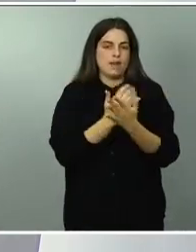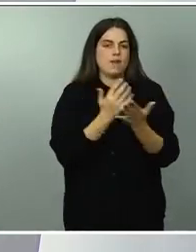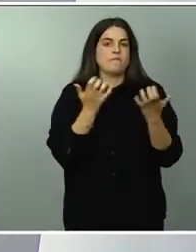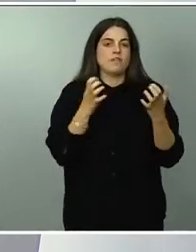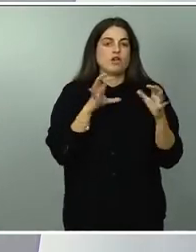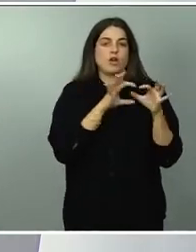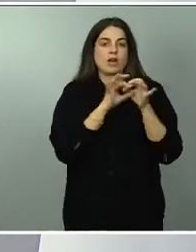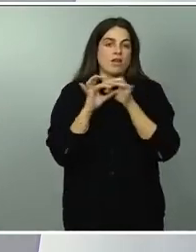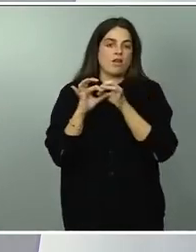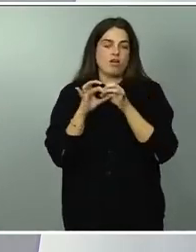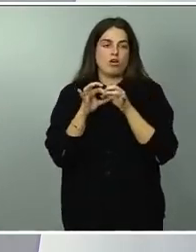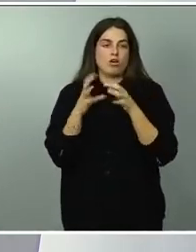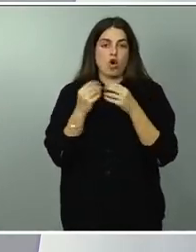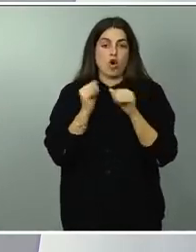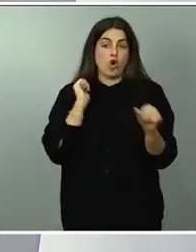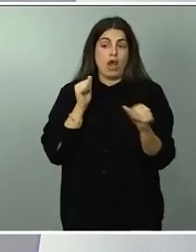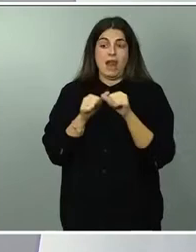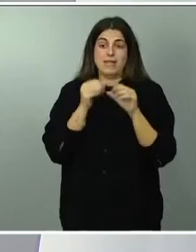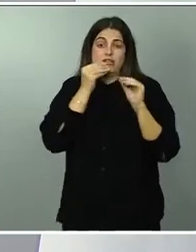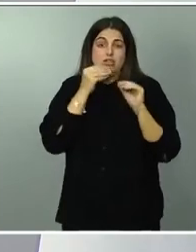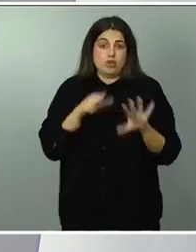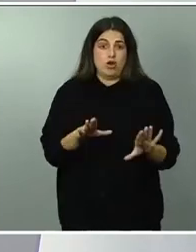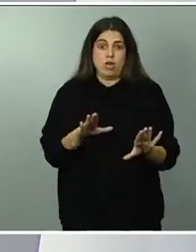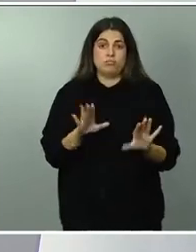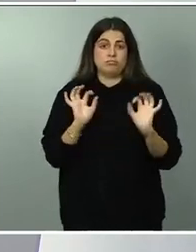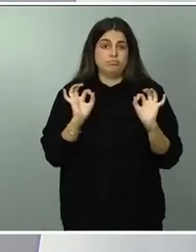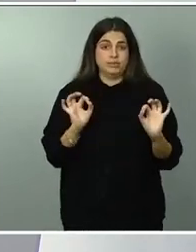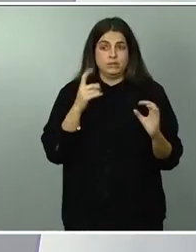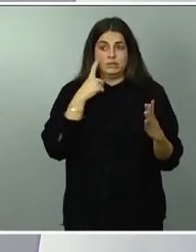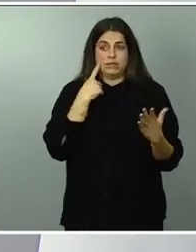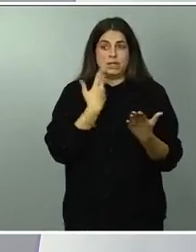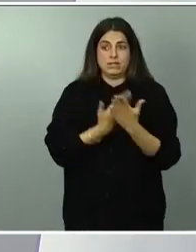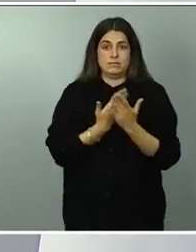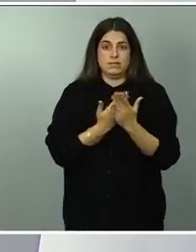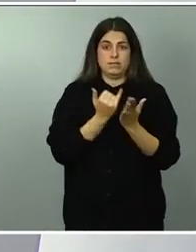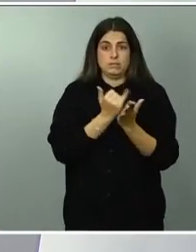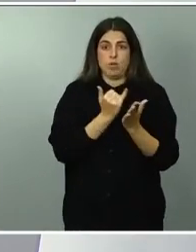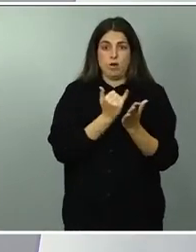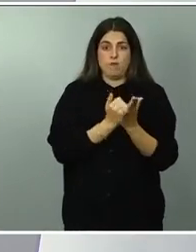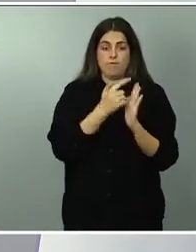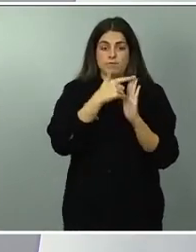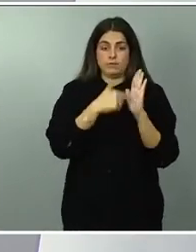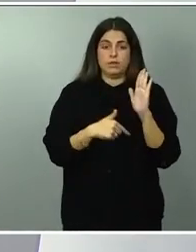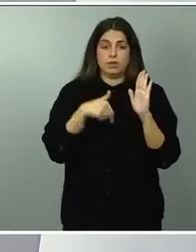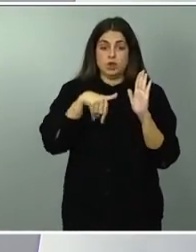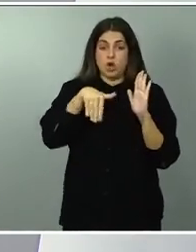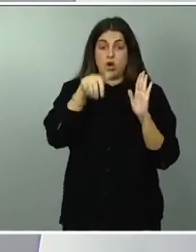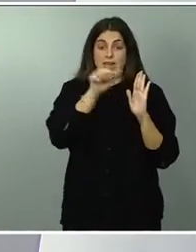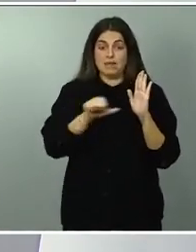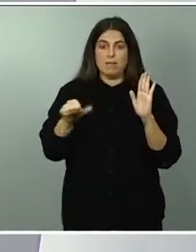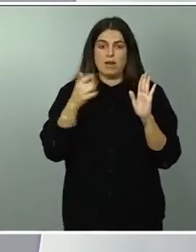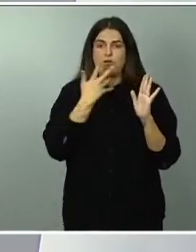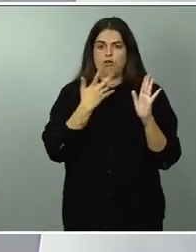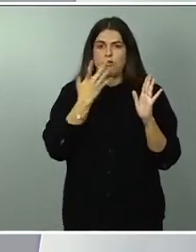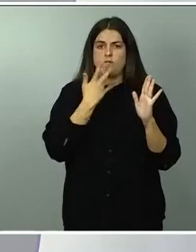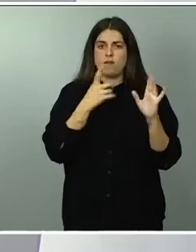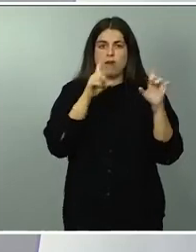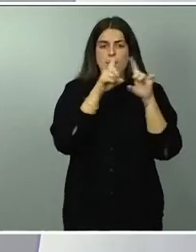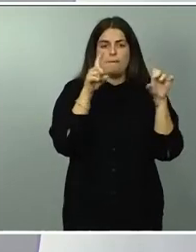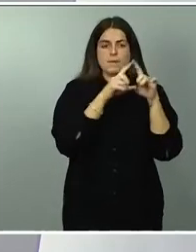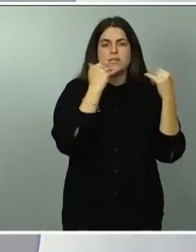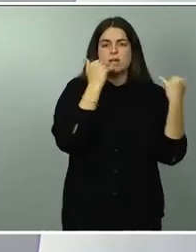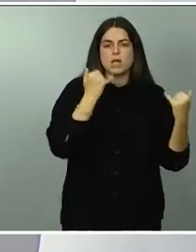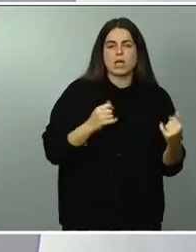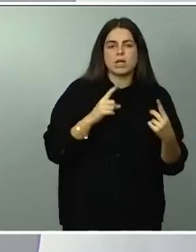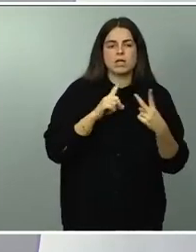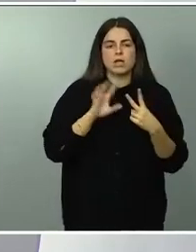serie histórica que están experimentando y que insisto seguiremos conociendo a lo largo de esta semana algunas compañías energéticas algunos bancos